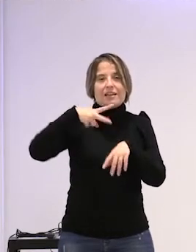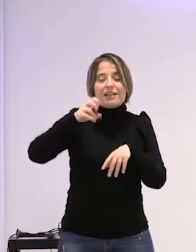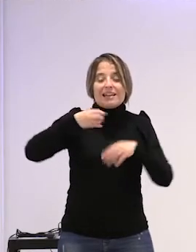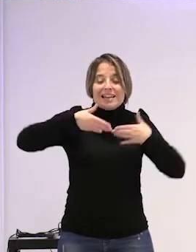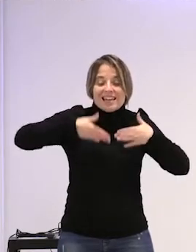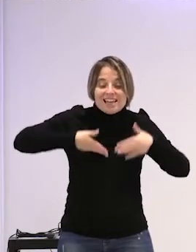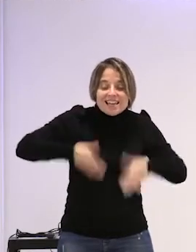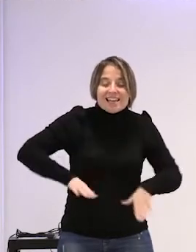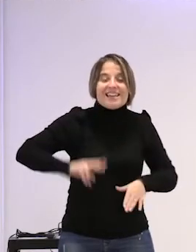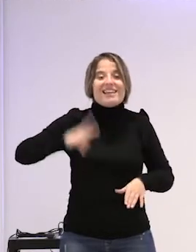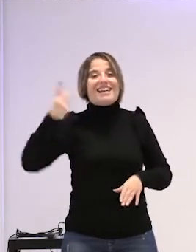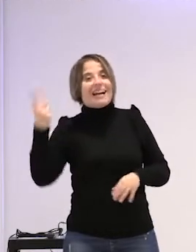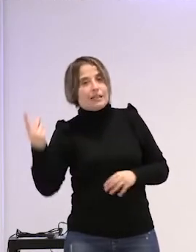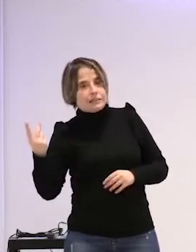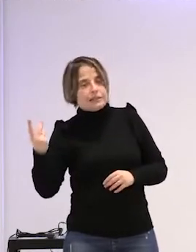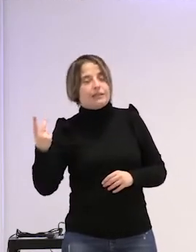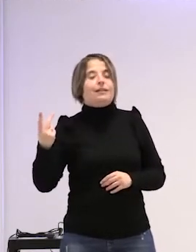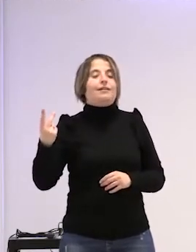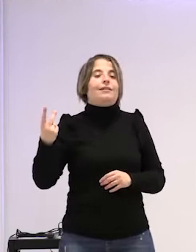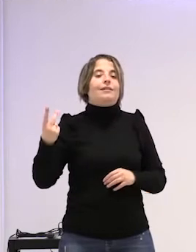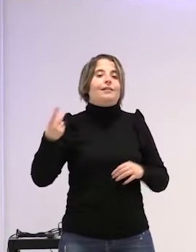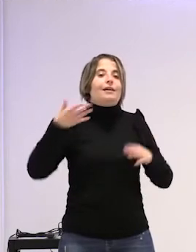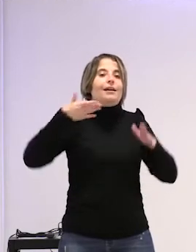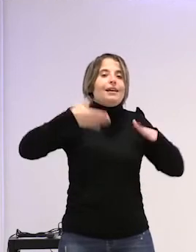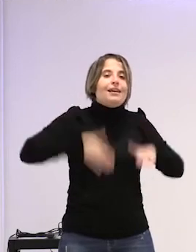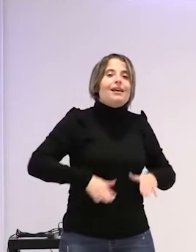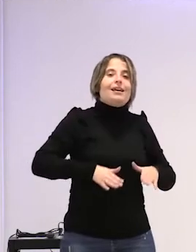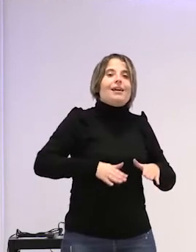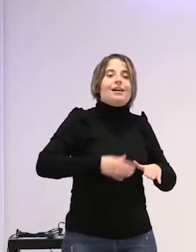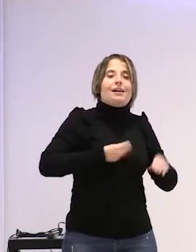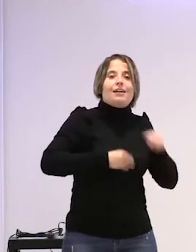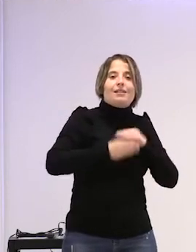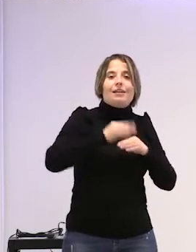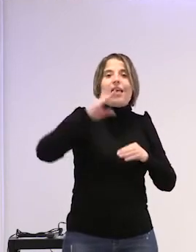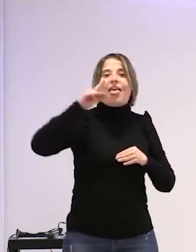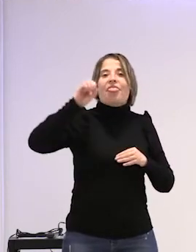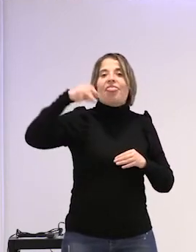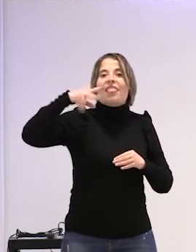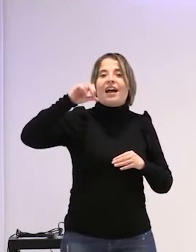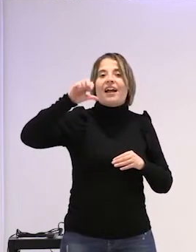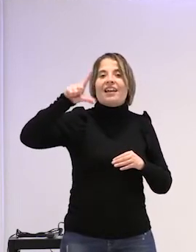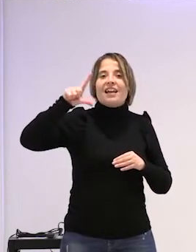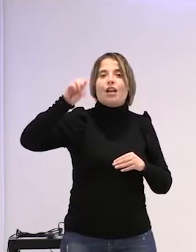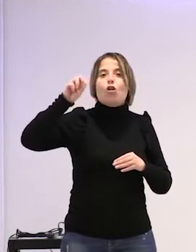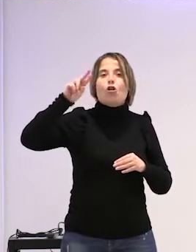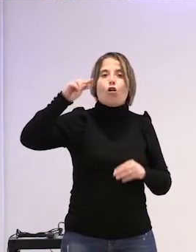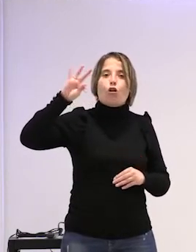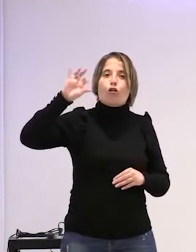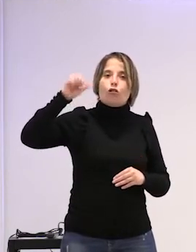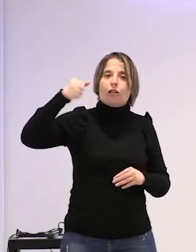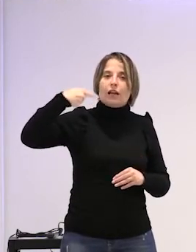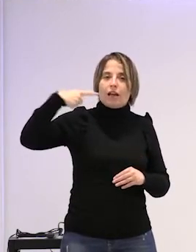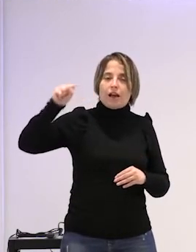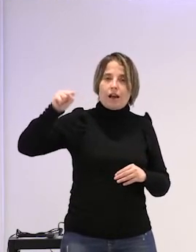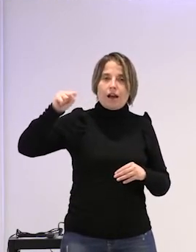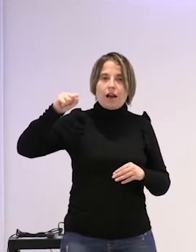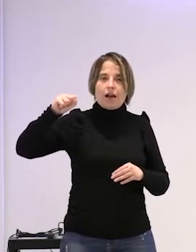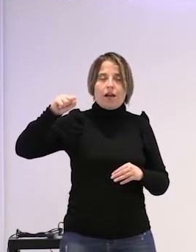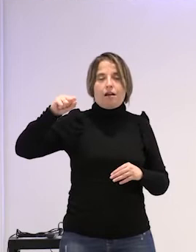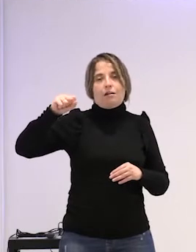hijastra hijastra porque no era hija biológica de Daniel Ortega ¿no? el revolucionario